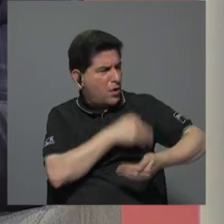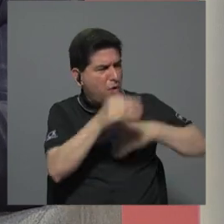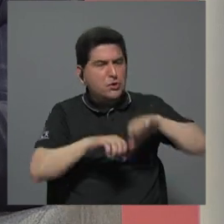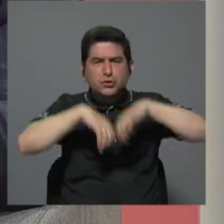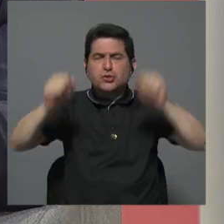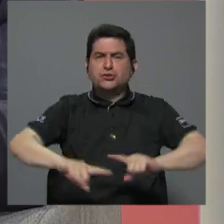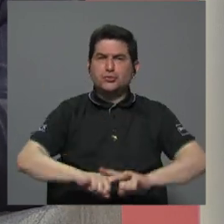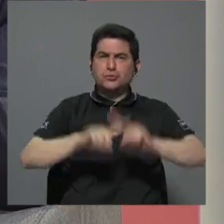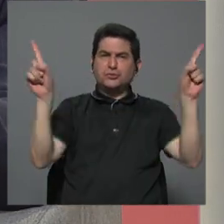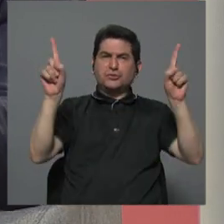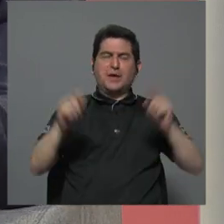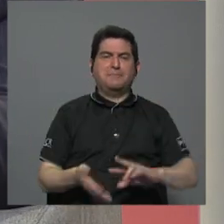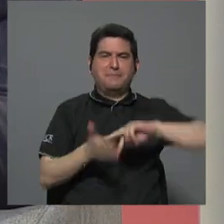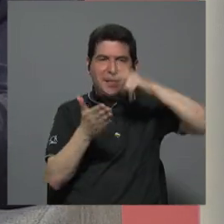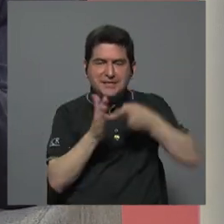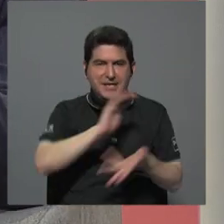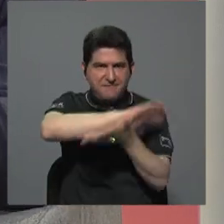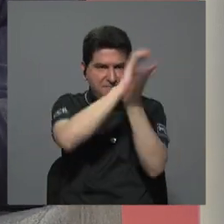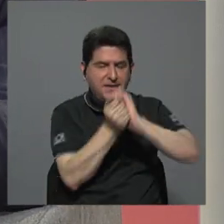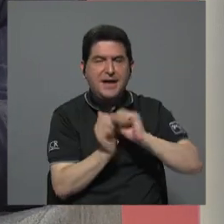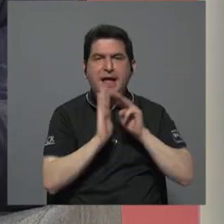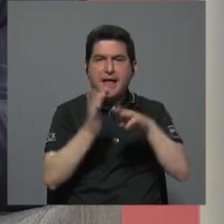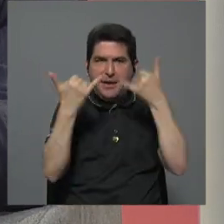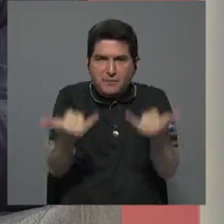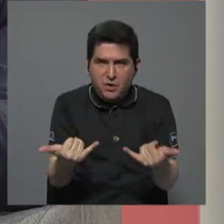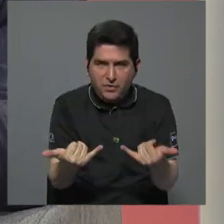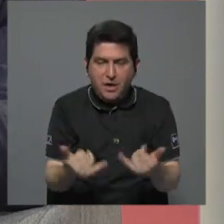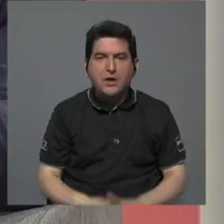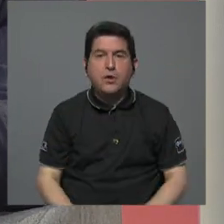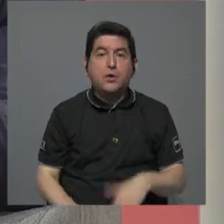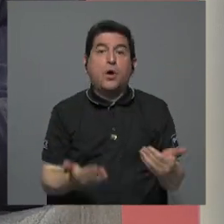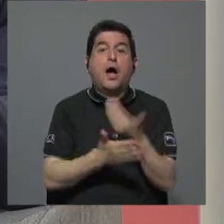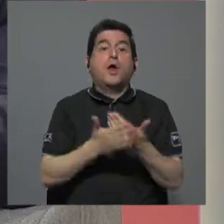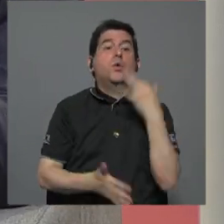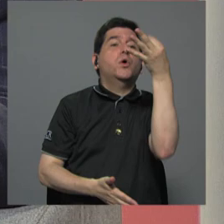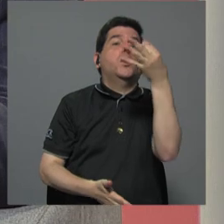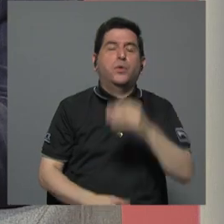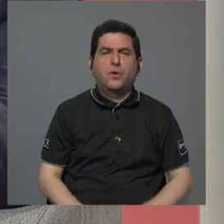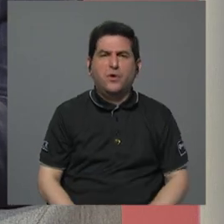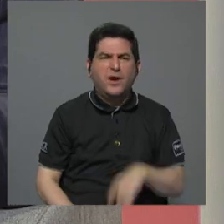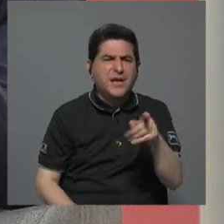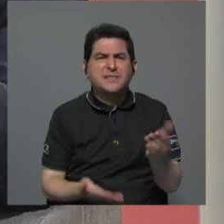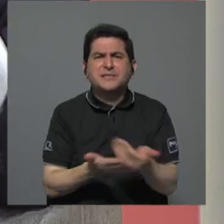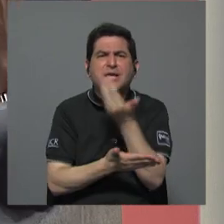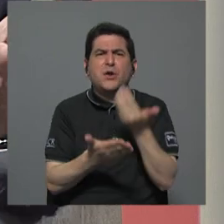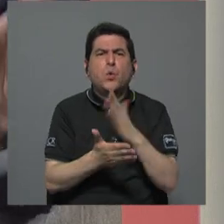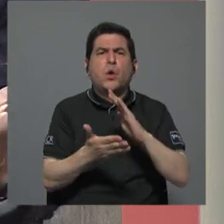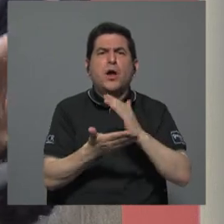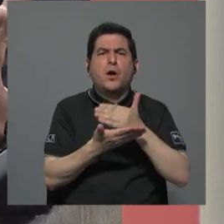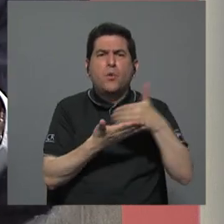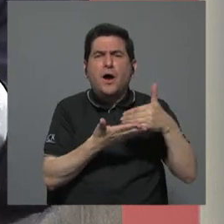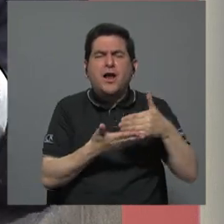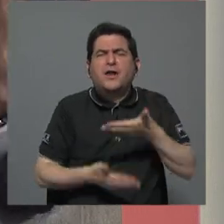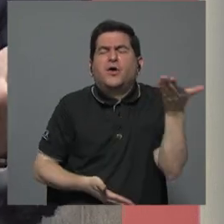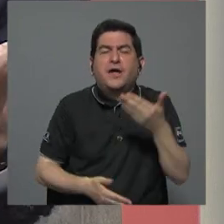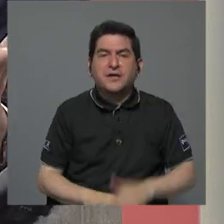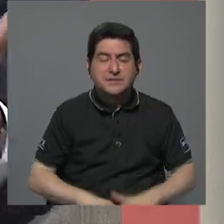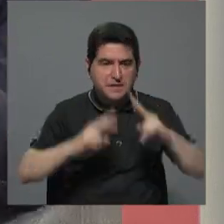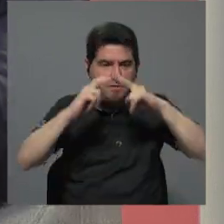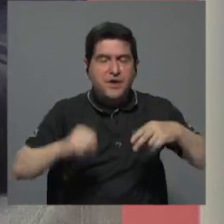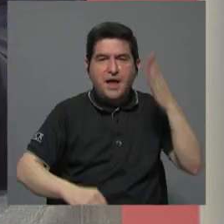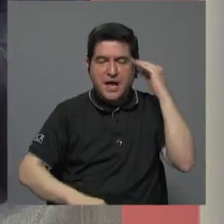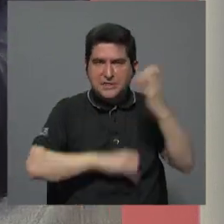distinto que implique una transformación del modelo que hay hacia algo nuevo ahora ¿qué es ese algo nuevo? lo que nos parece muy importante es revisar